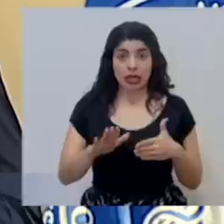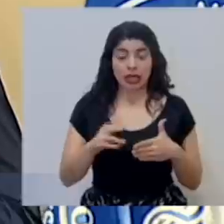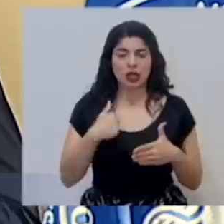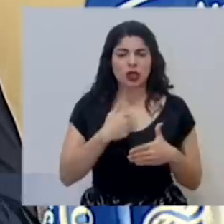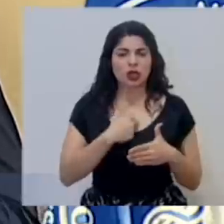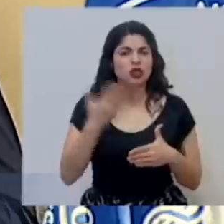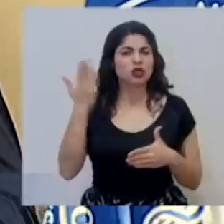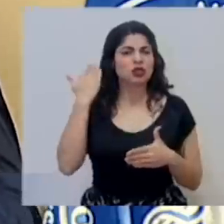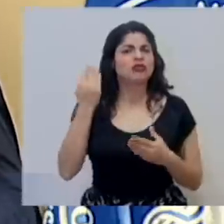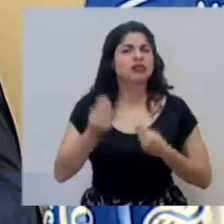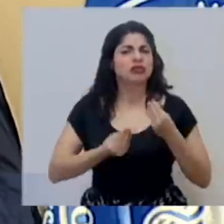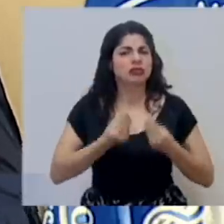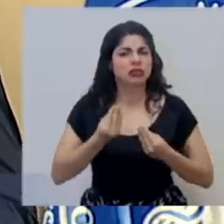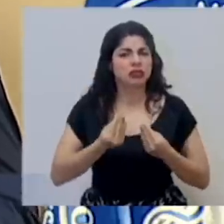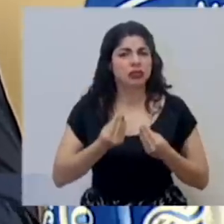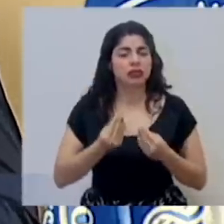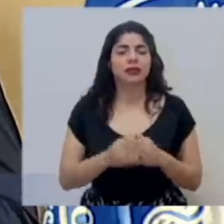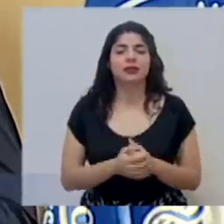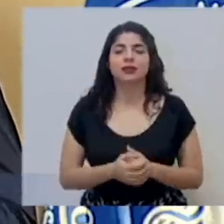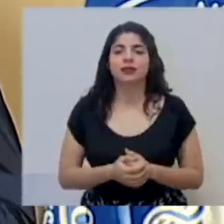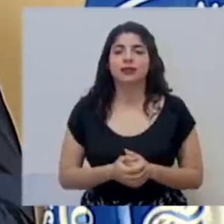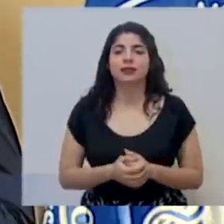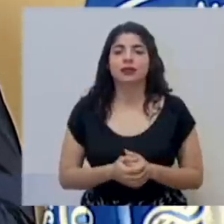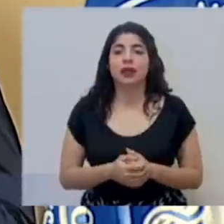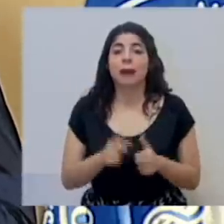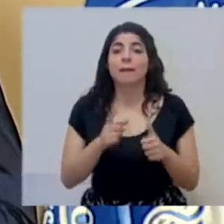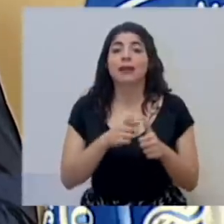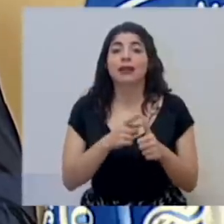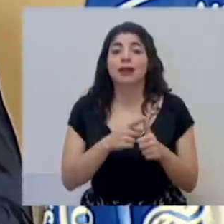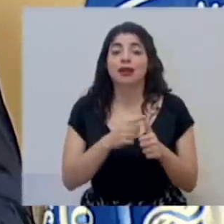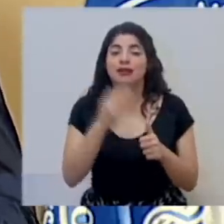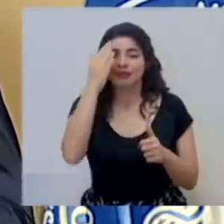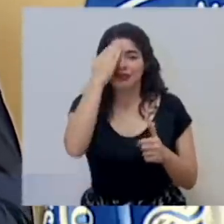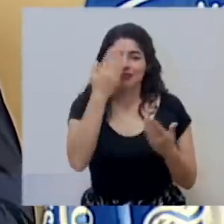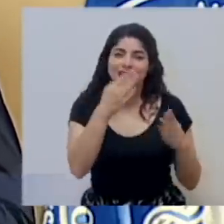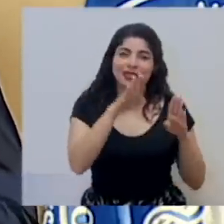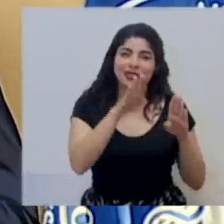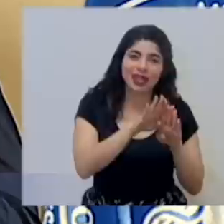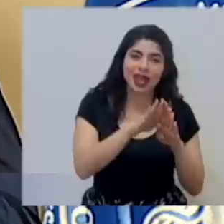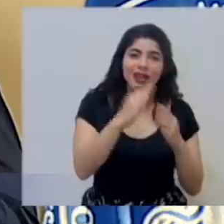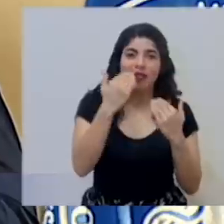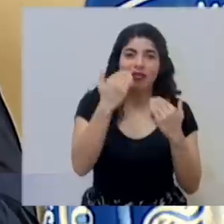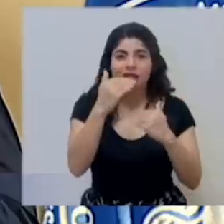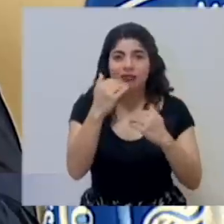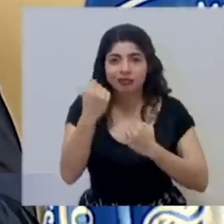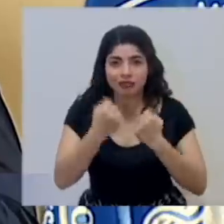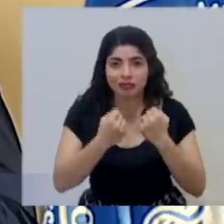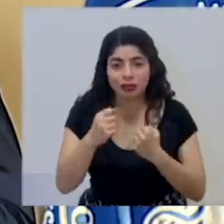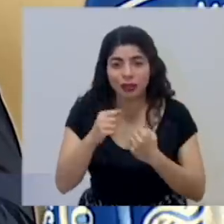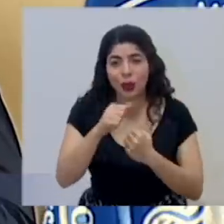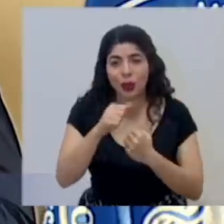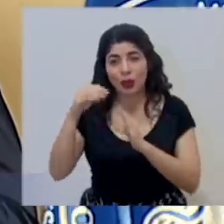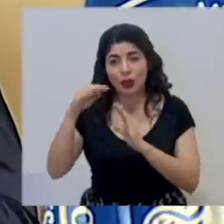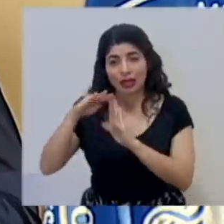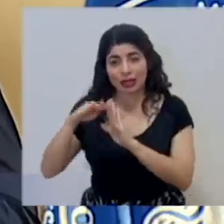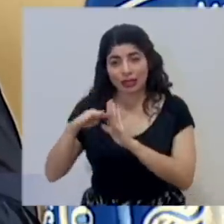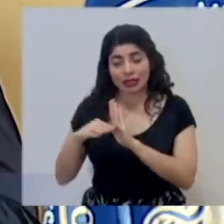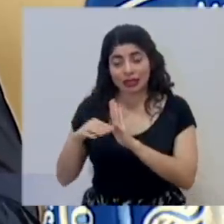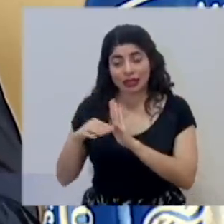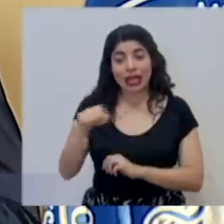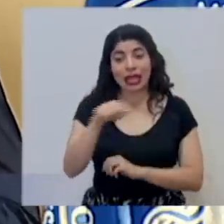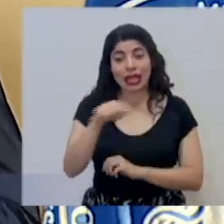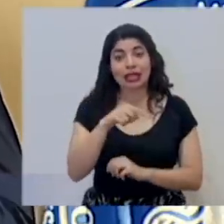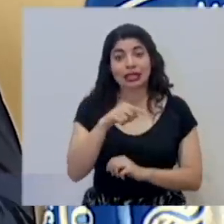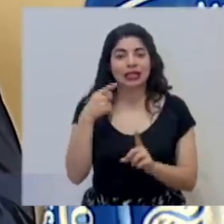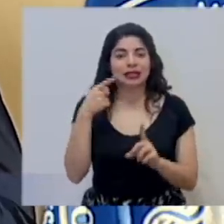lo que hicimos fue ir en materia de lo que fueron los cierres, restricción vehicular y otras medidas, casualmente,